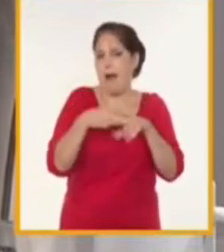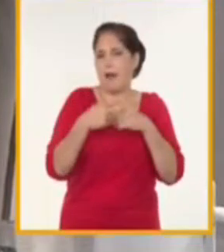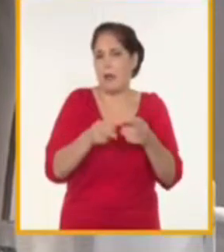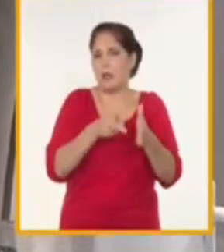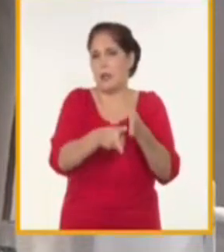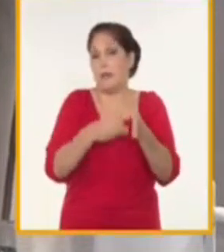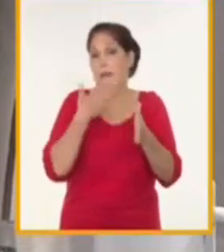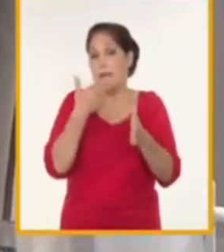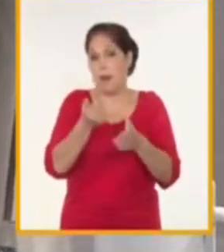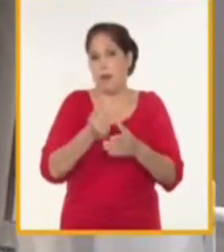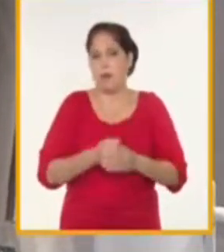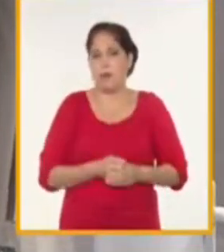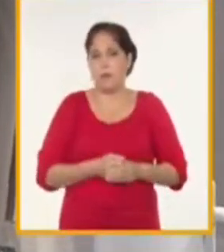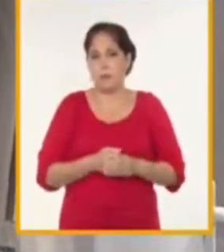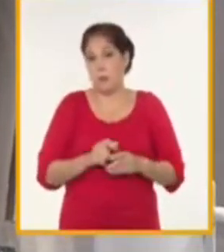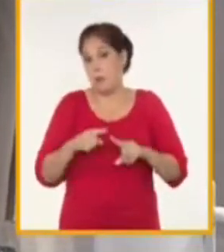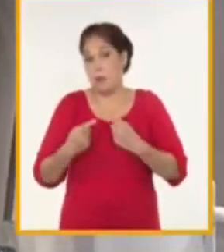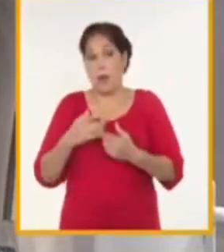del Río o